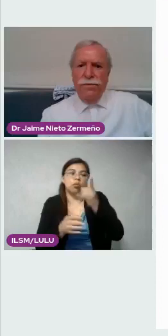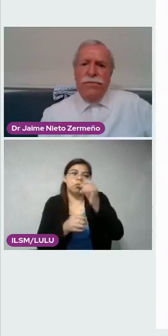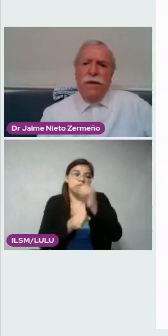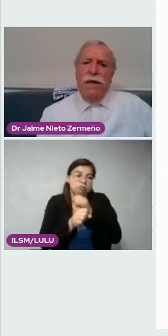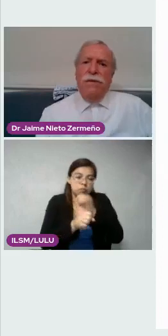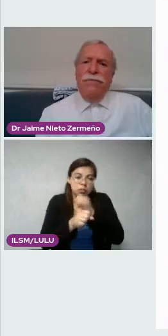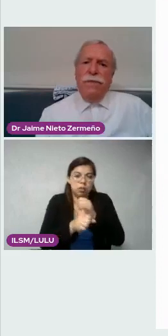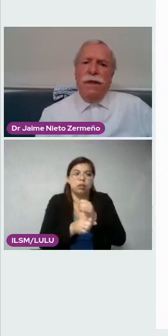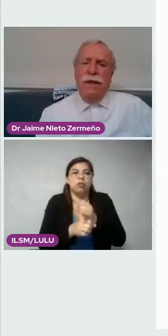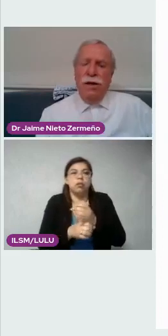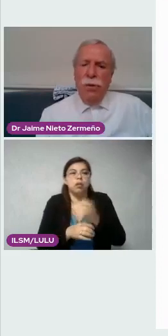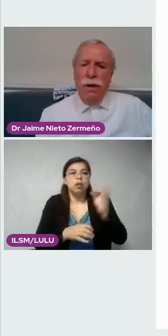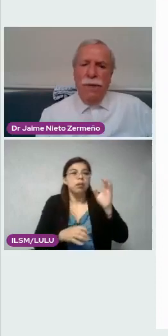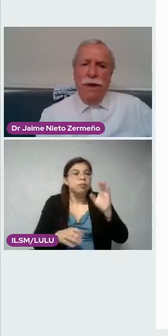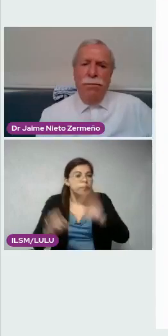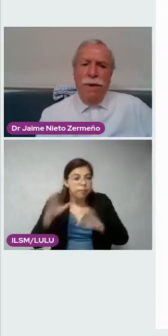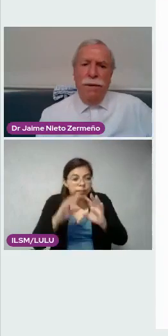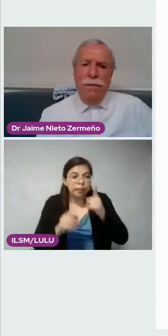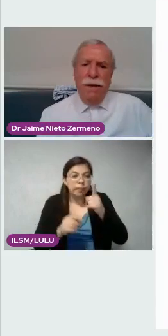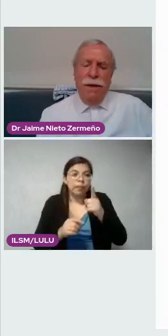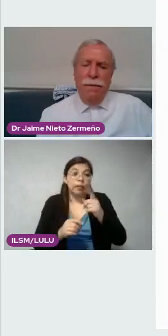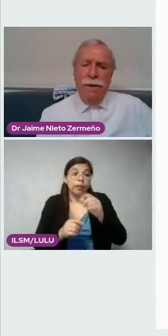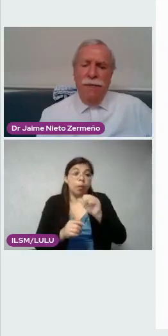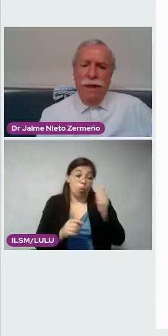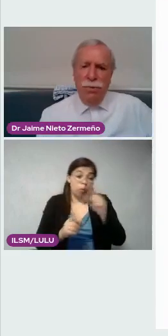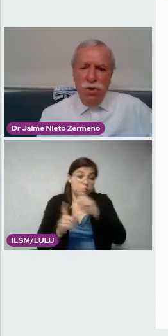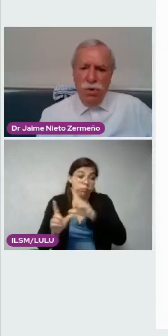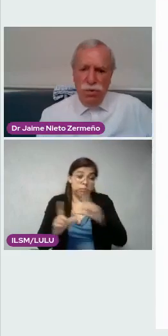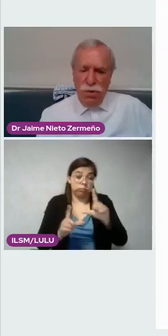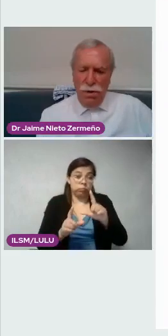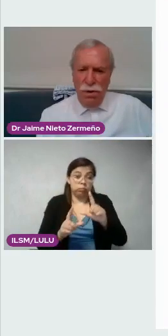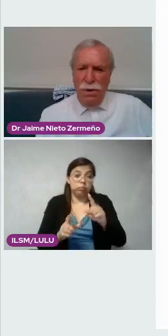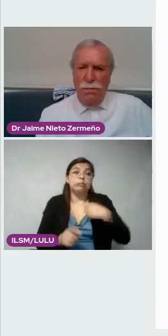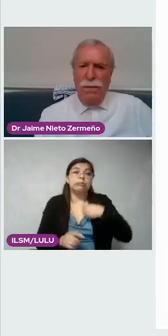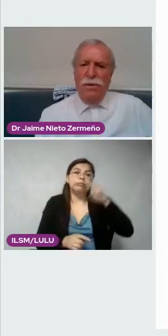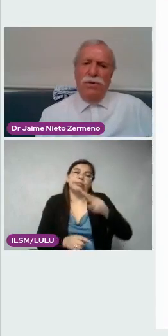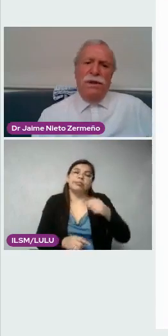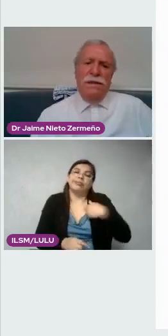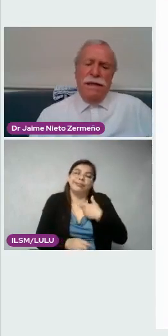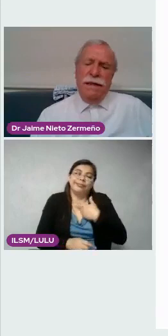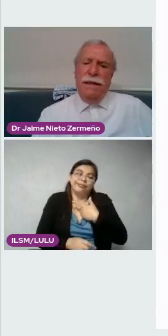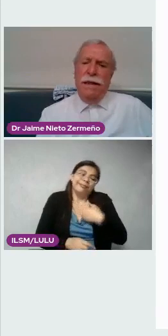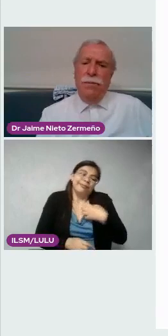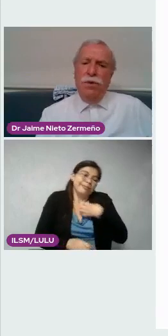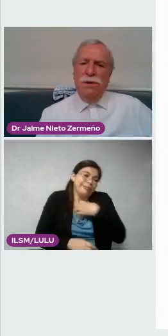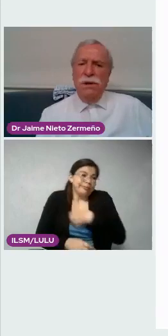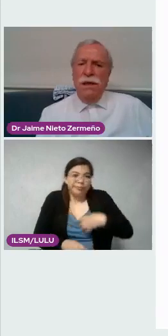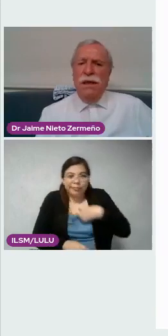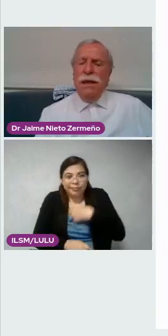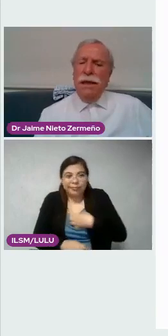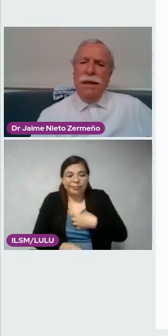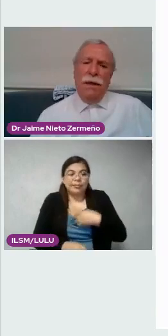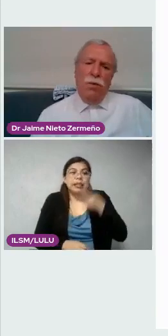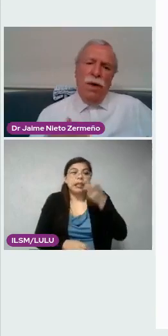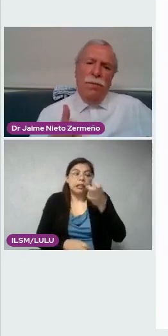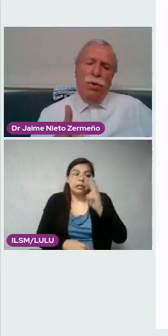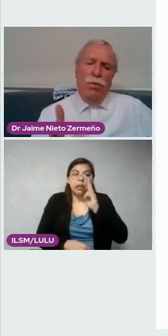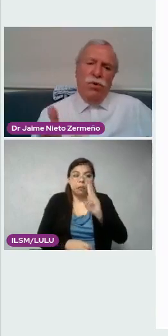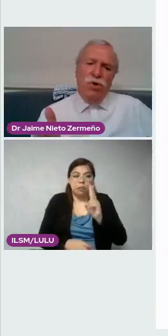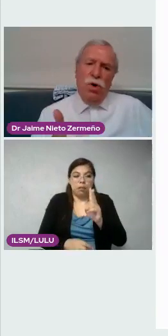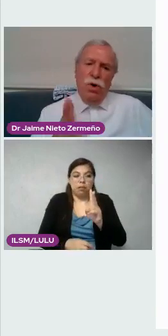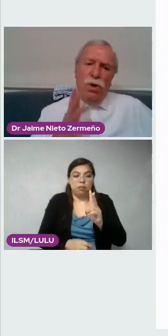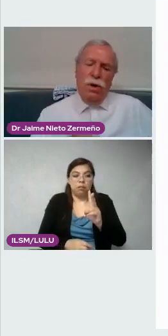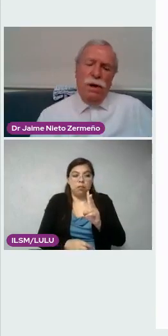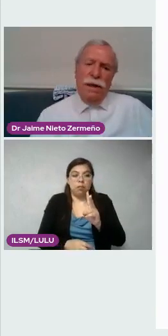favor. Y algo que me da mucho gusto. Vean ustedes, aquí tenemos una